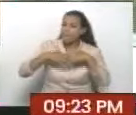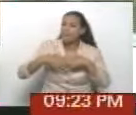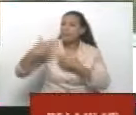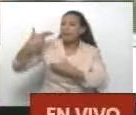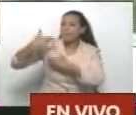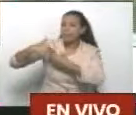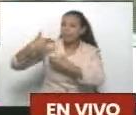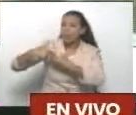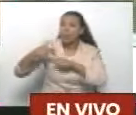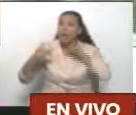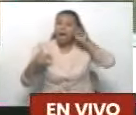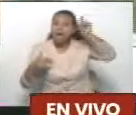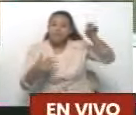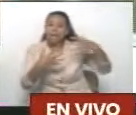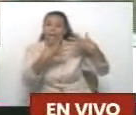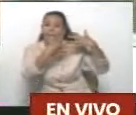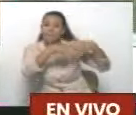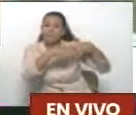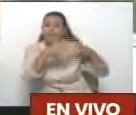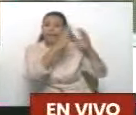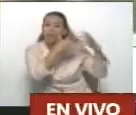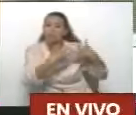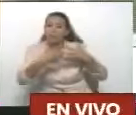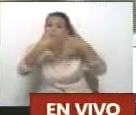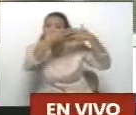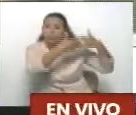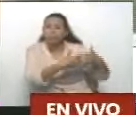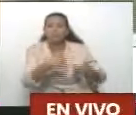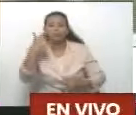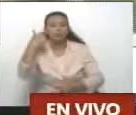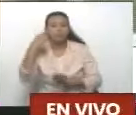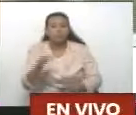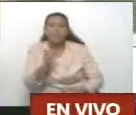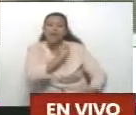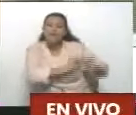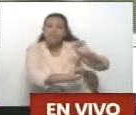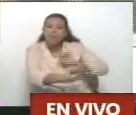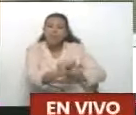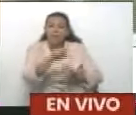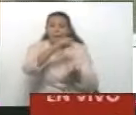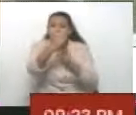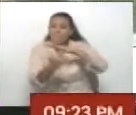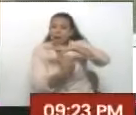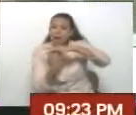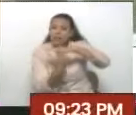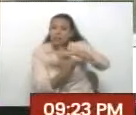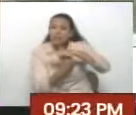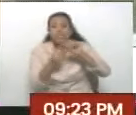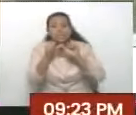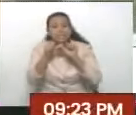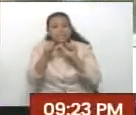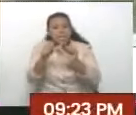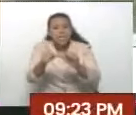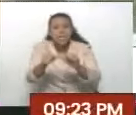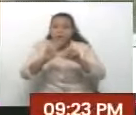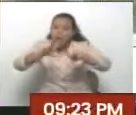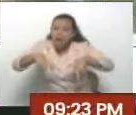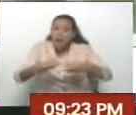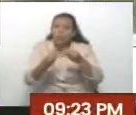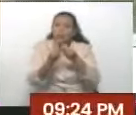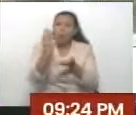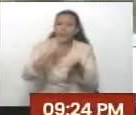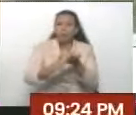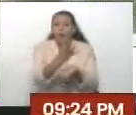Defender las empresas básicas. Y la mejor forma de defender las empresas básicas es seguir en su recuperación,